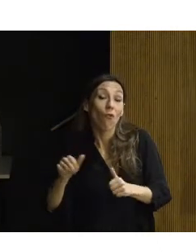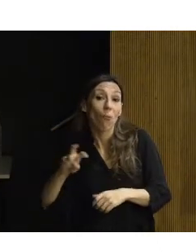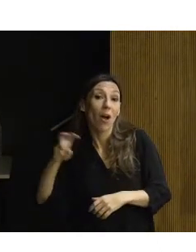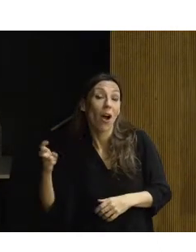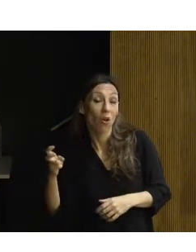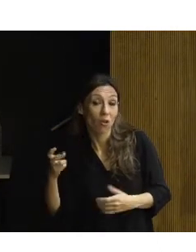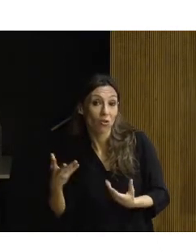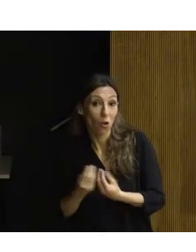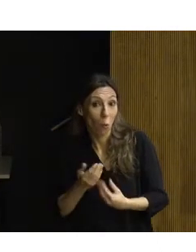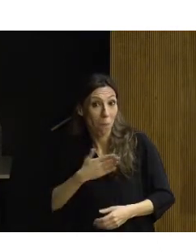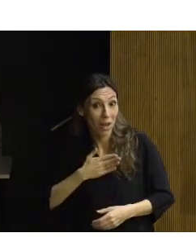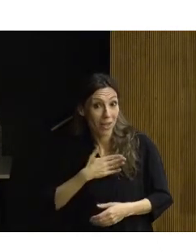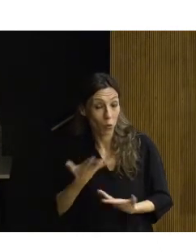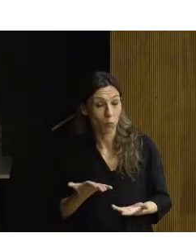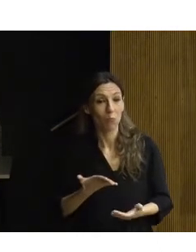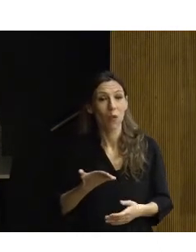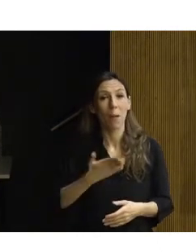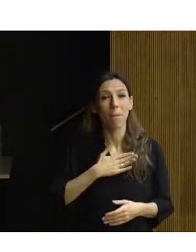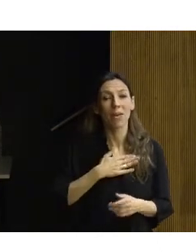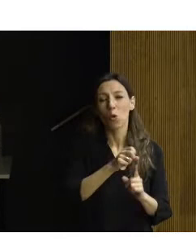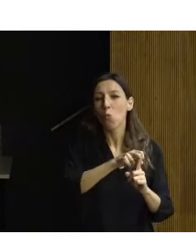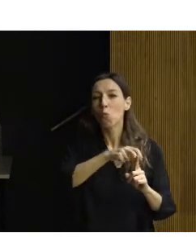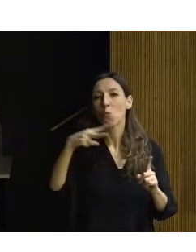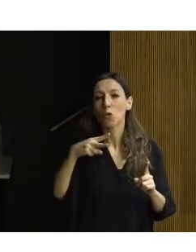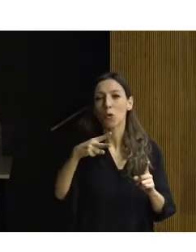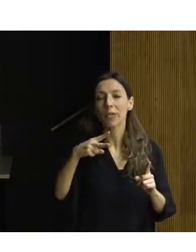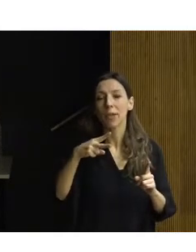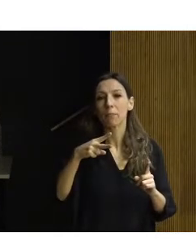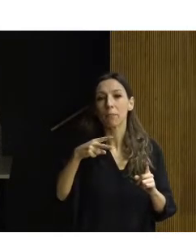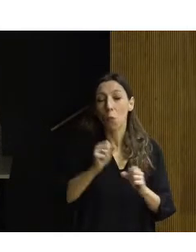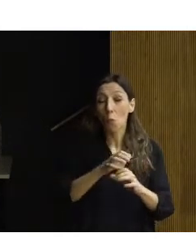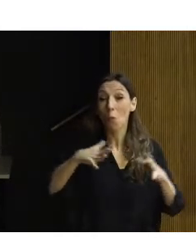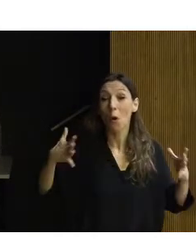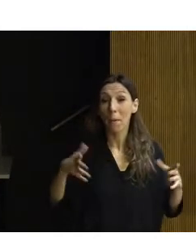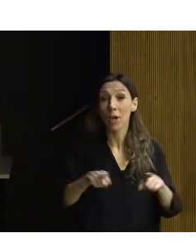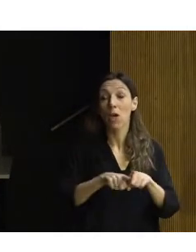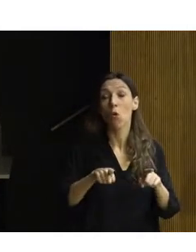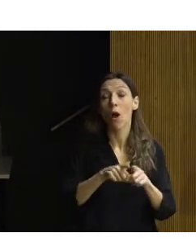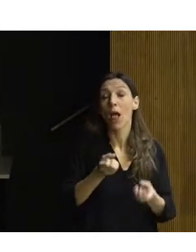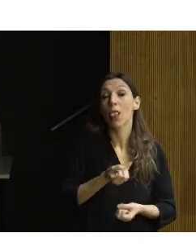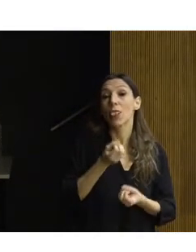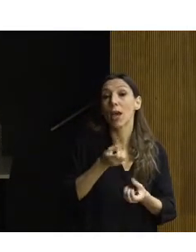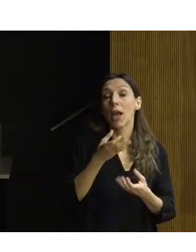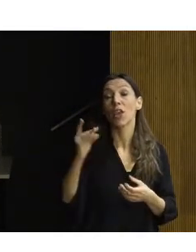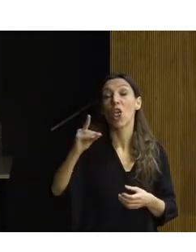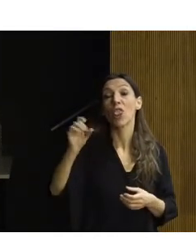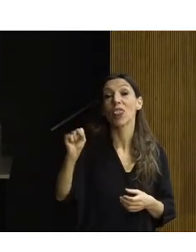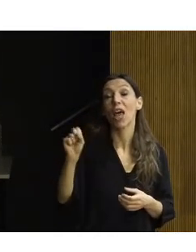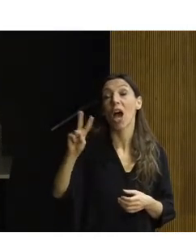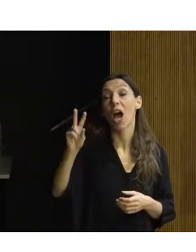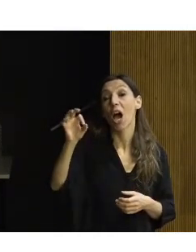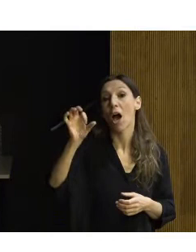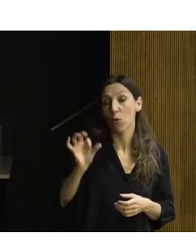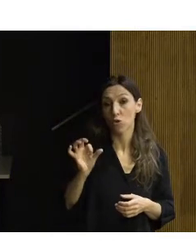Entendiendo, además, el patrimonio de una manera tan amplia como lo entiende la declaración de Davos, donde habla del patrimonio como el espacio